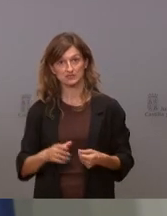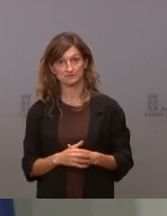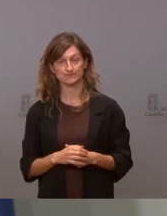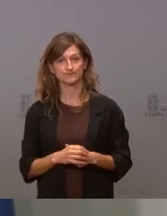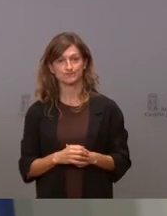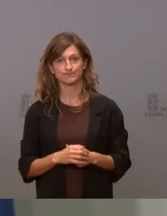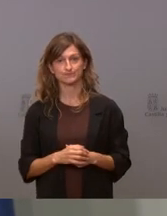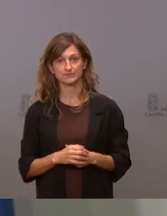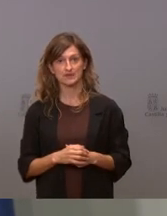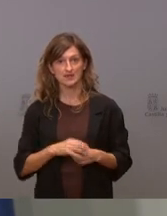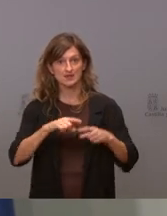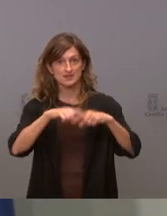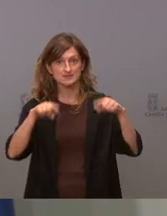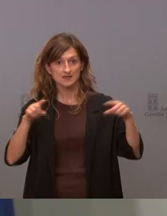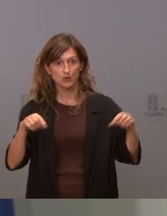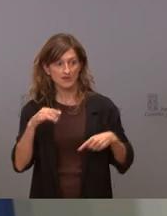es que en Segovia hay